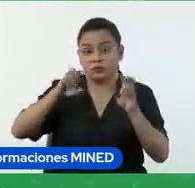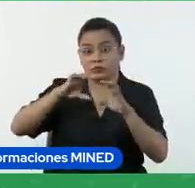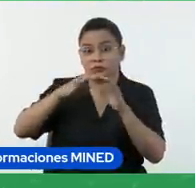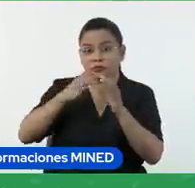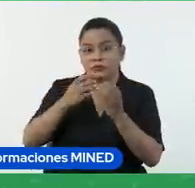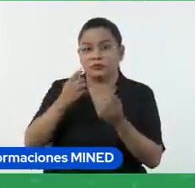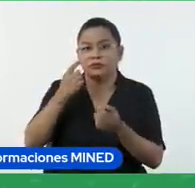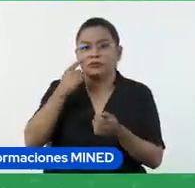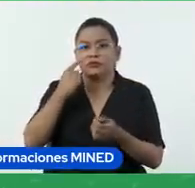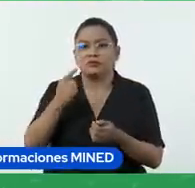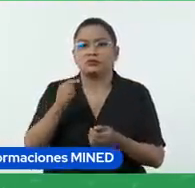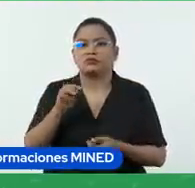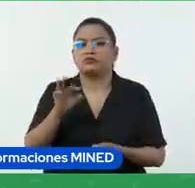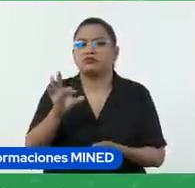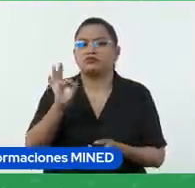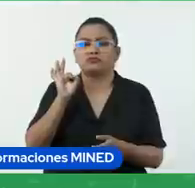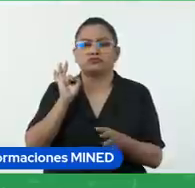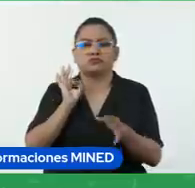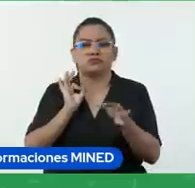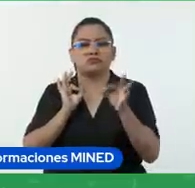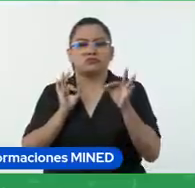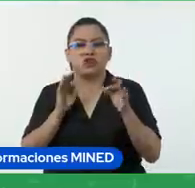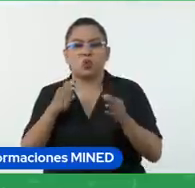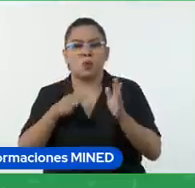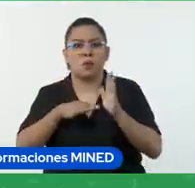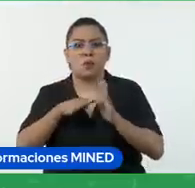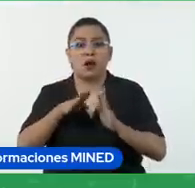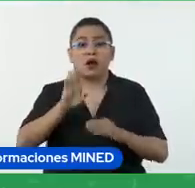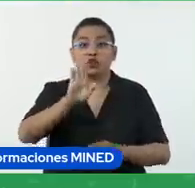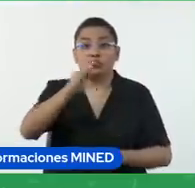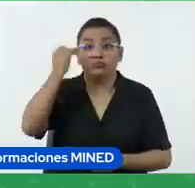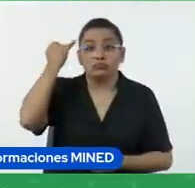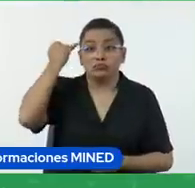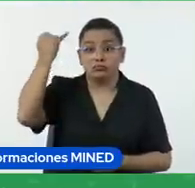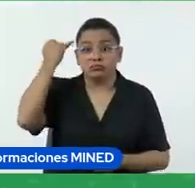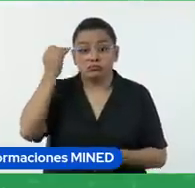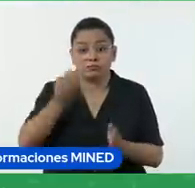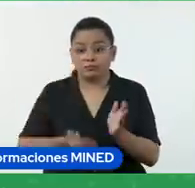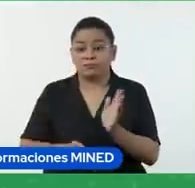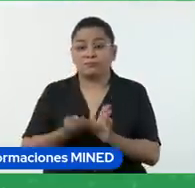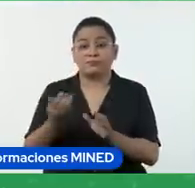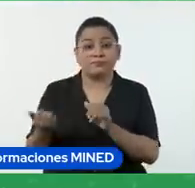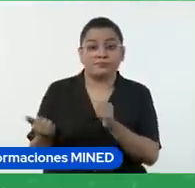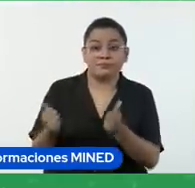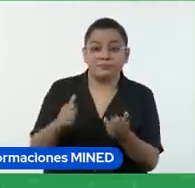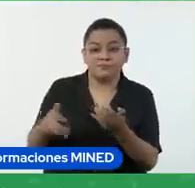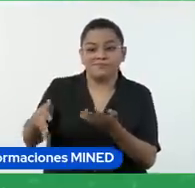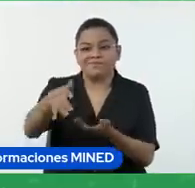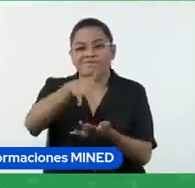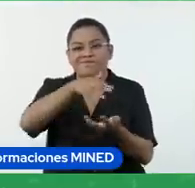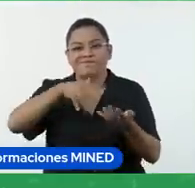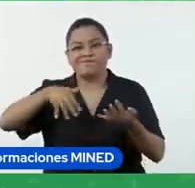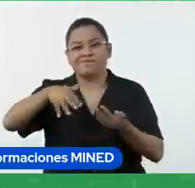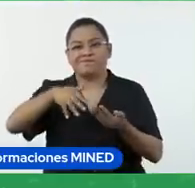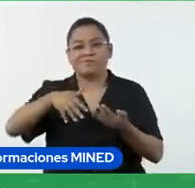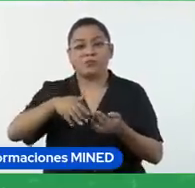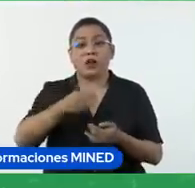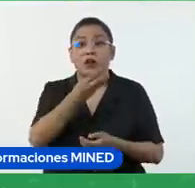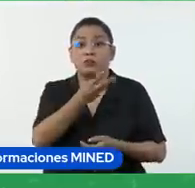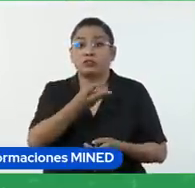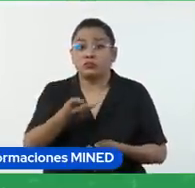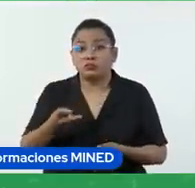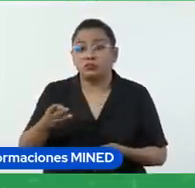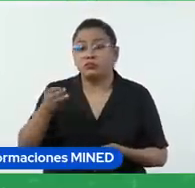les sea más útil, y pensando sus propias ideas de acuerdo a su contexto, a la disciplina que imparten, etc.